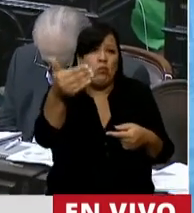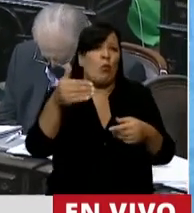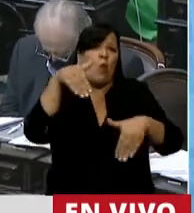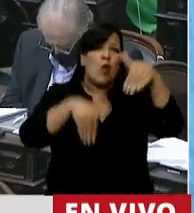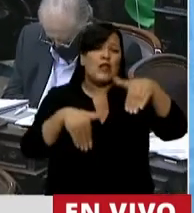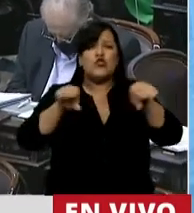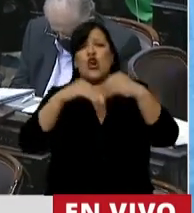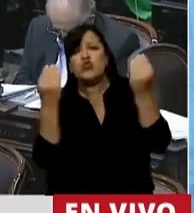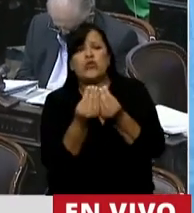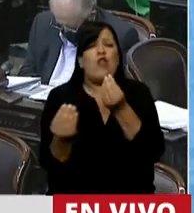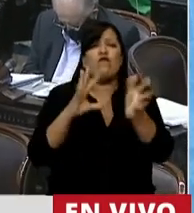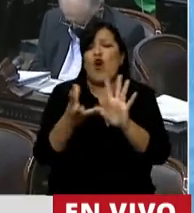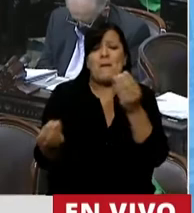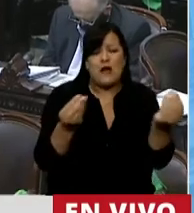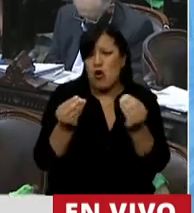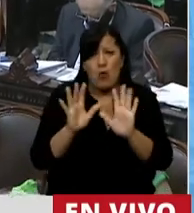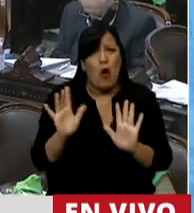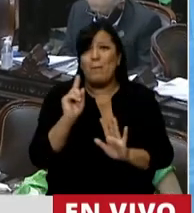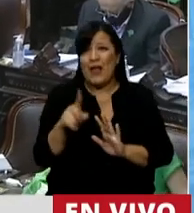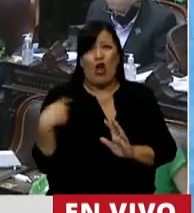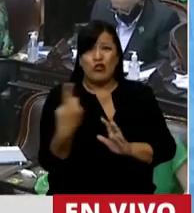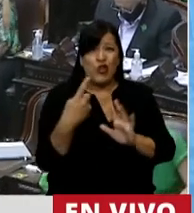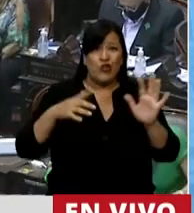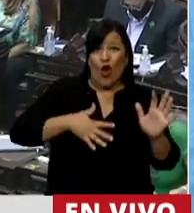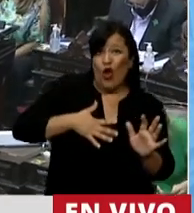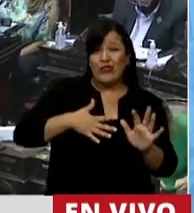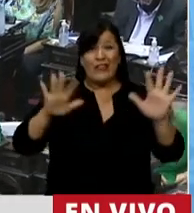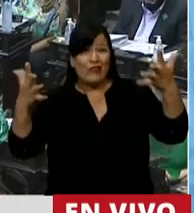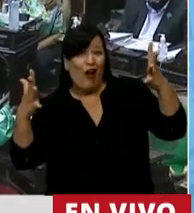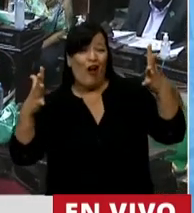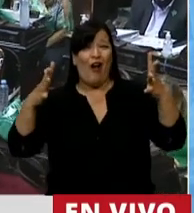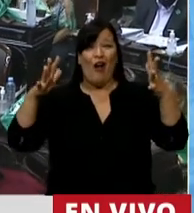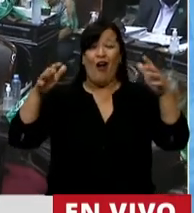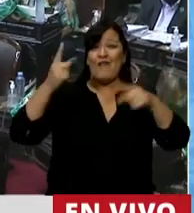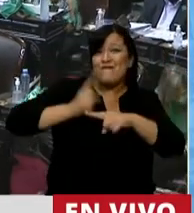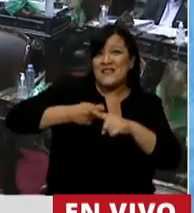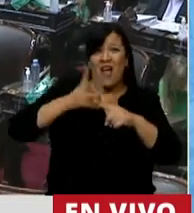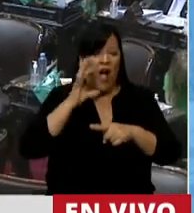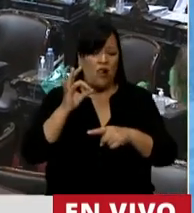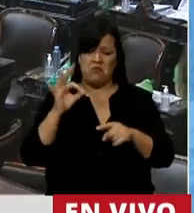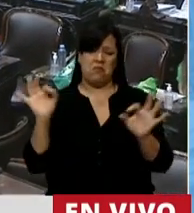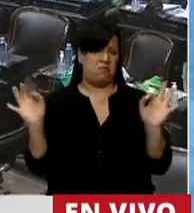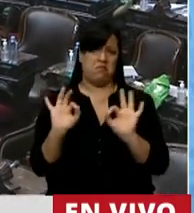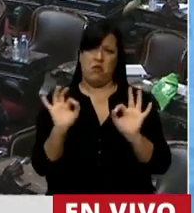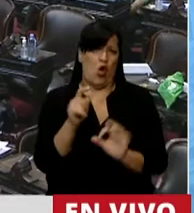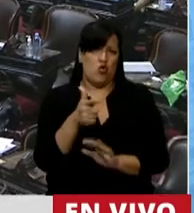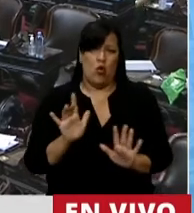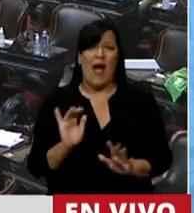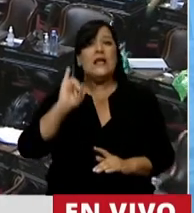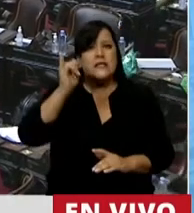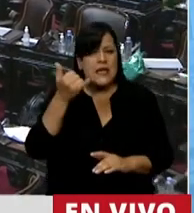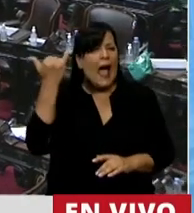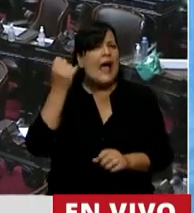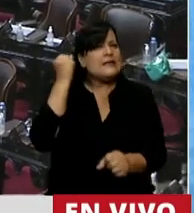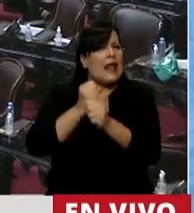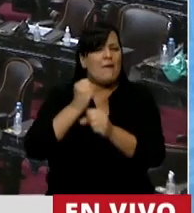votación, no tendremos nada para celebrar ni para festejar. Sí quedará una gran tarea,